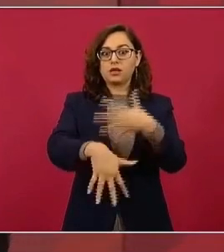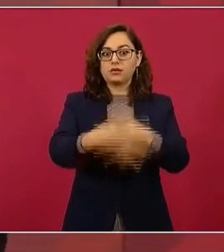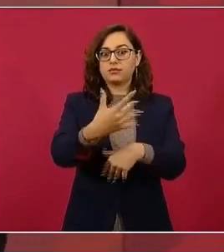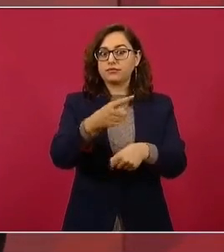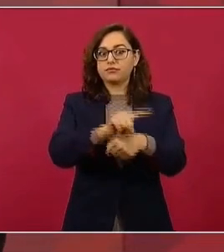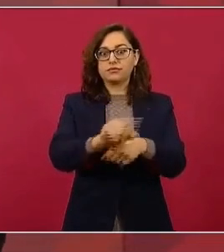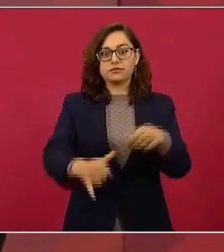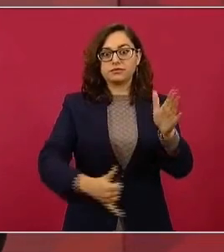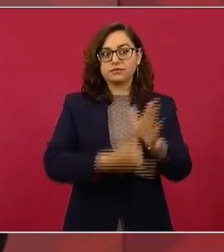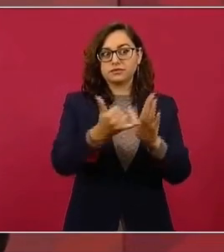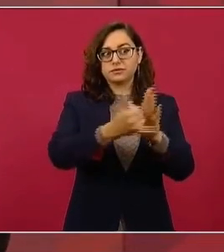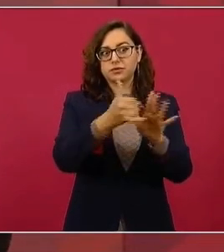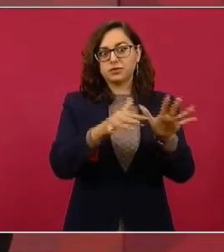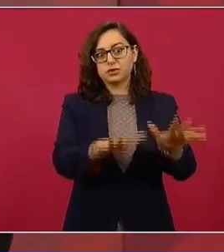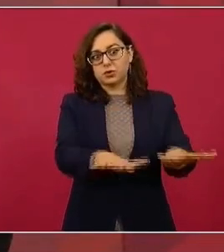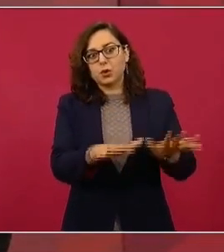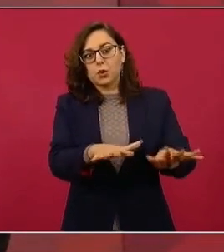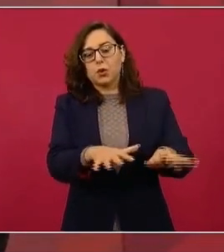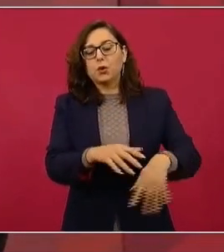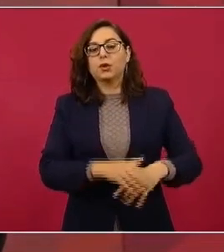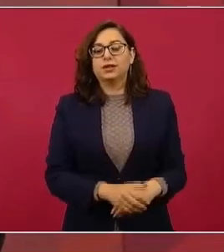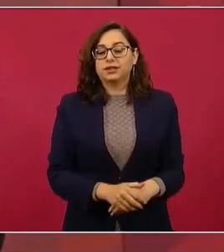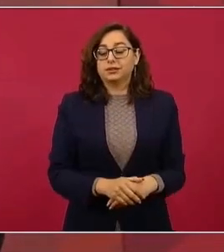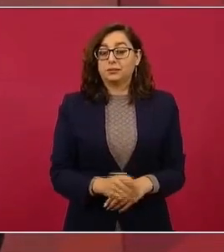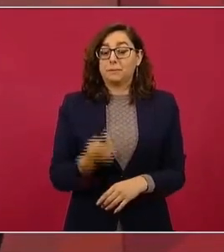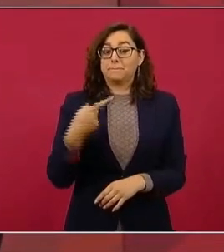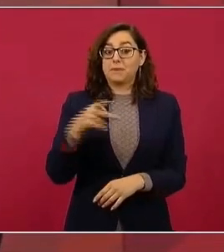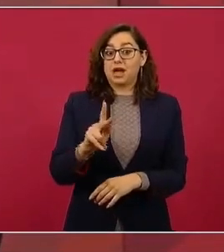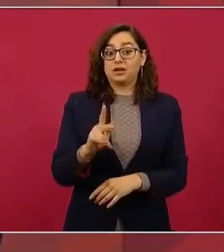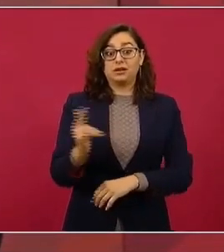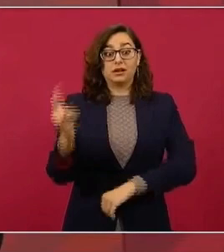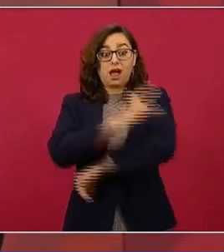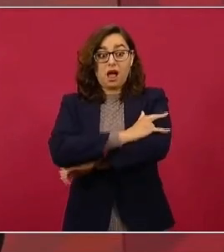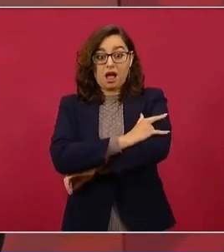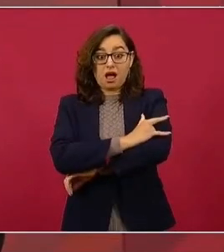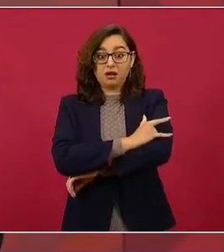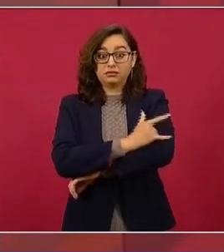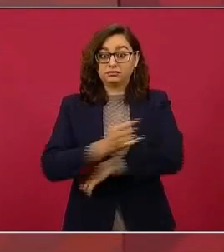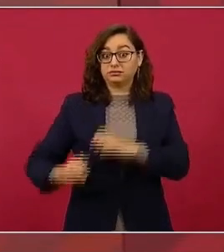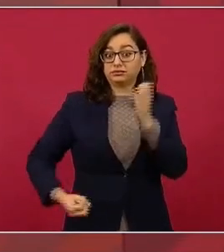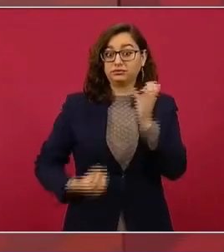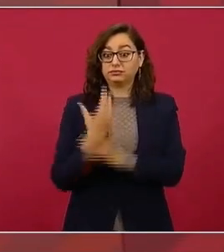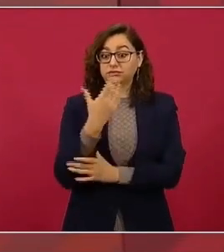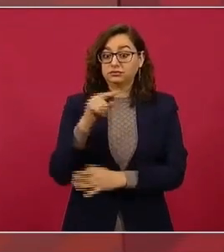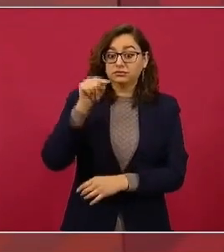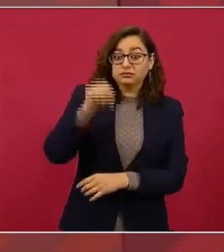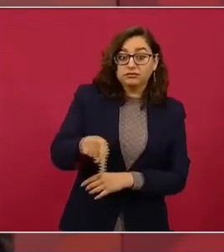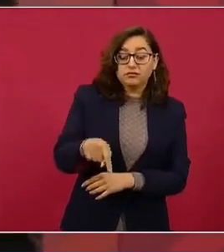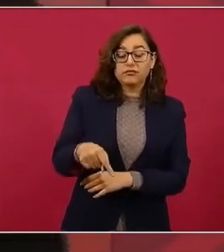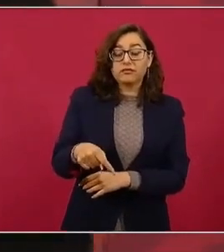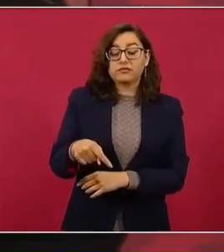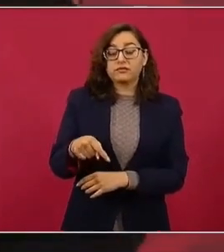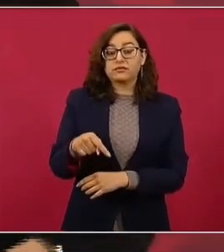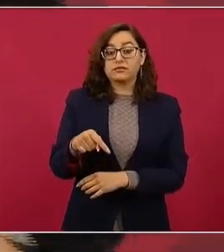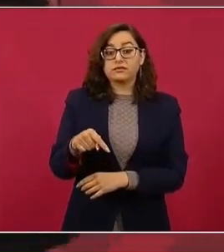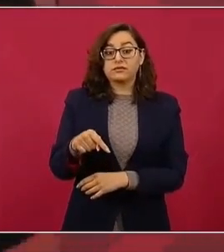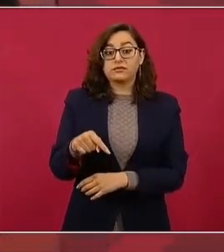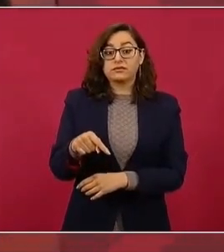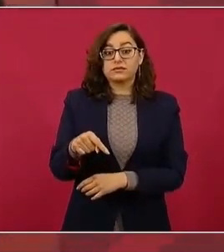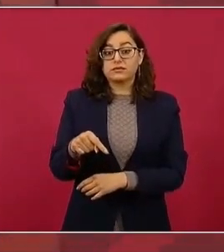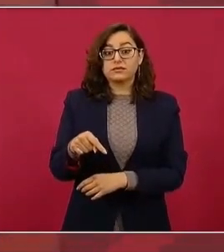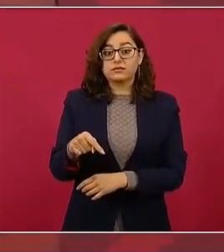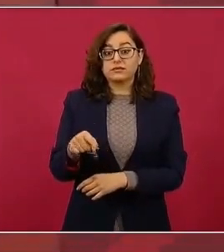Este aeropuerto va a estar considerado como